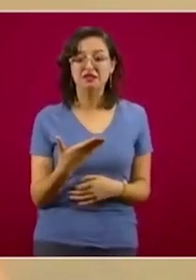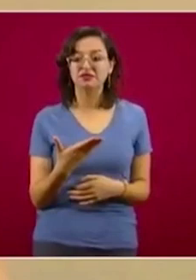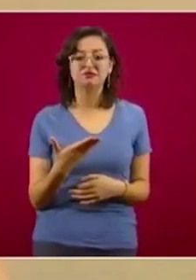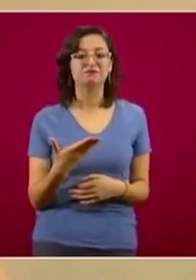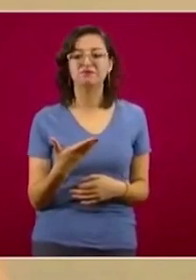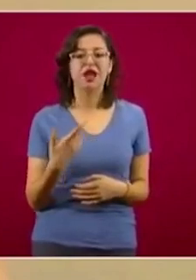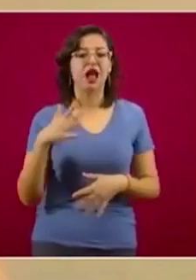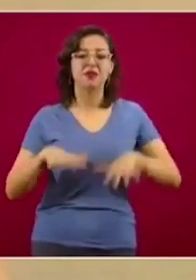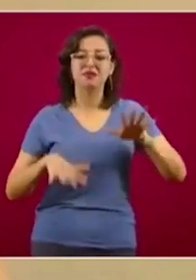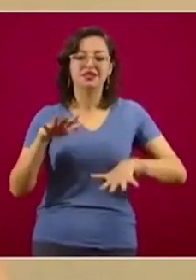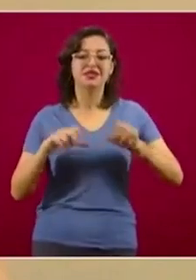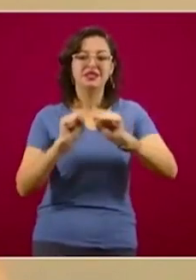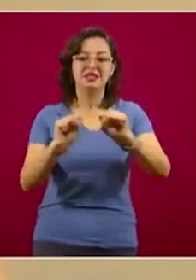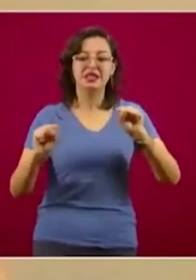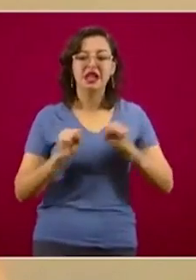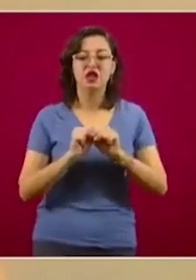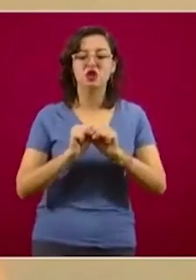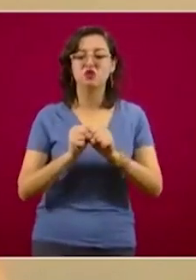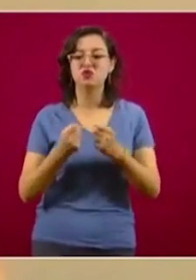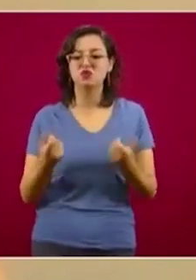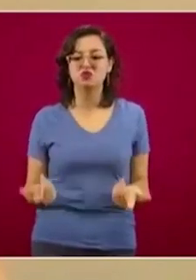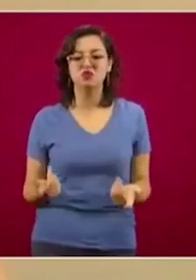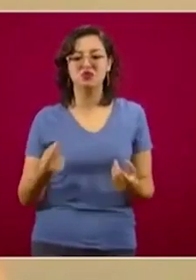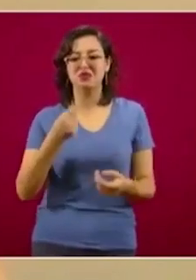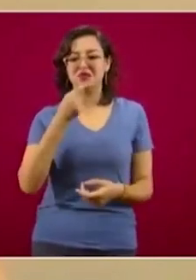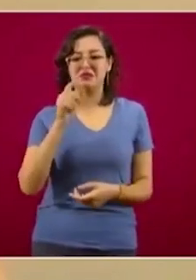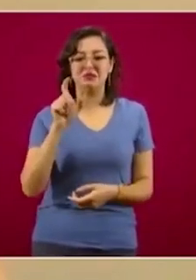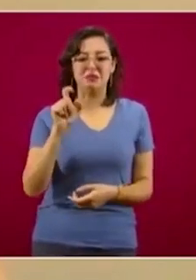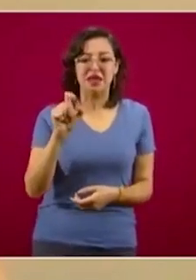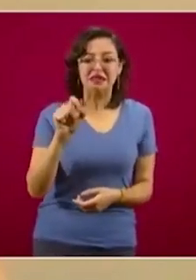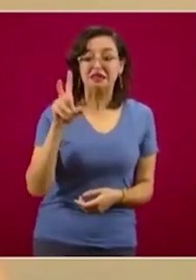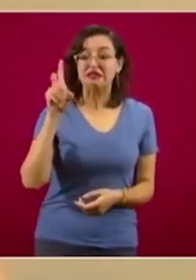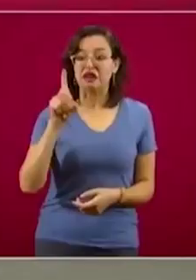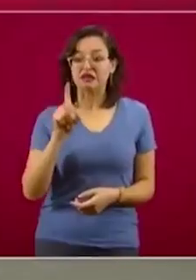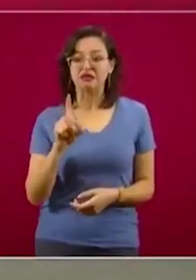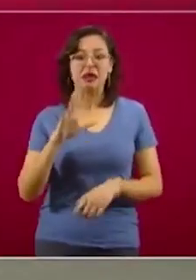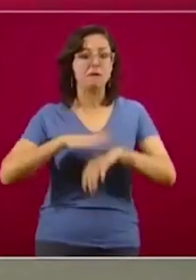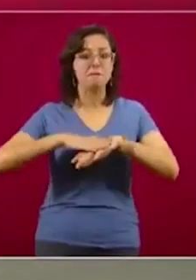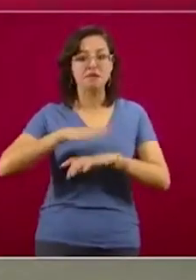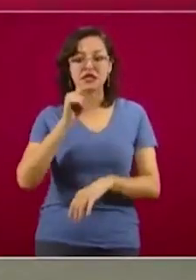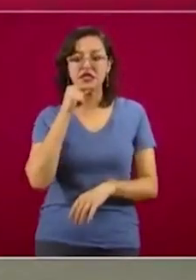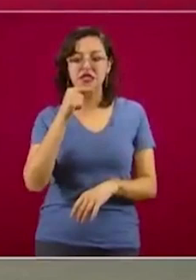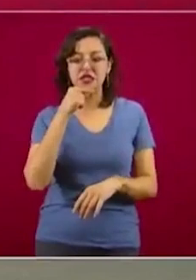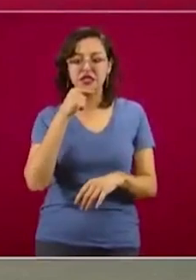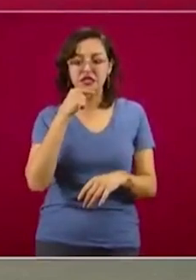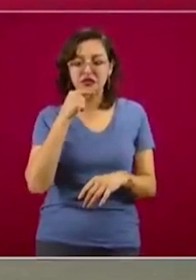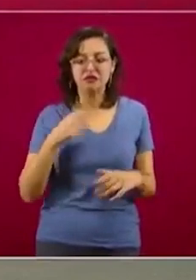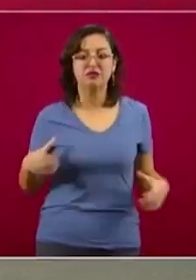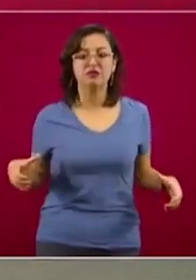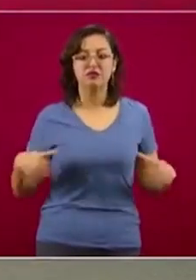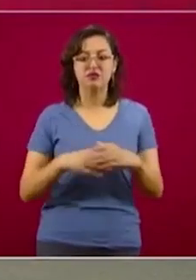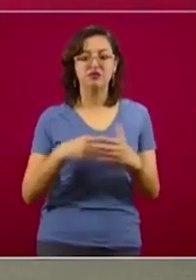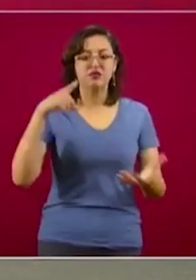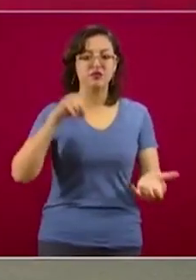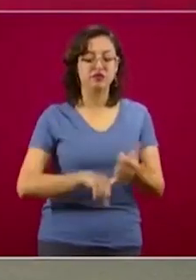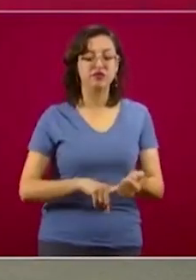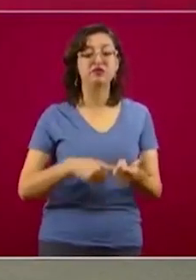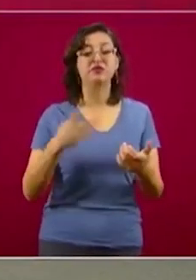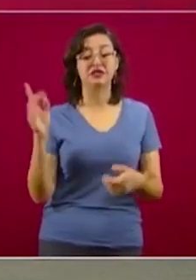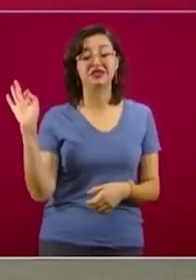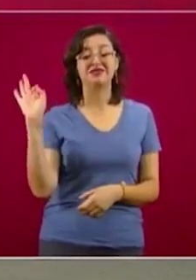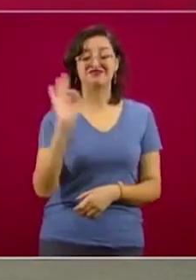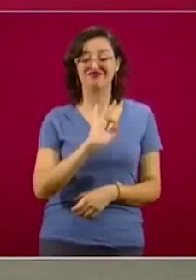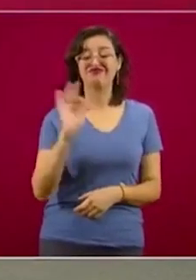clases se concentran muchos niños, 20, 30, a veces más de 30 niños en un mismo salón. Eso puede dificultar el